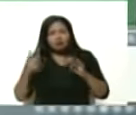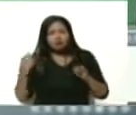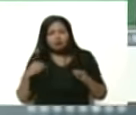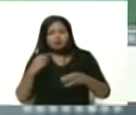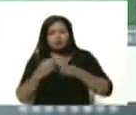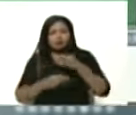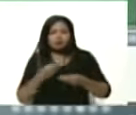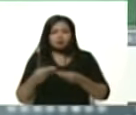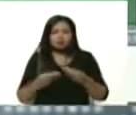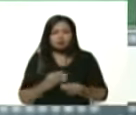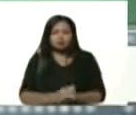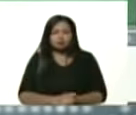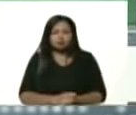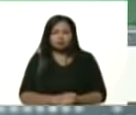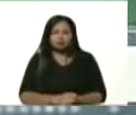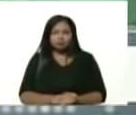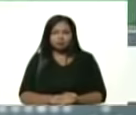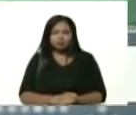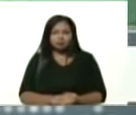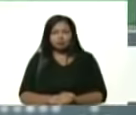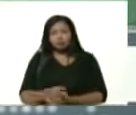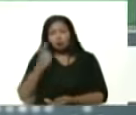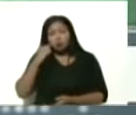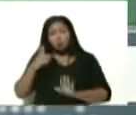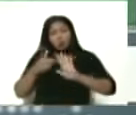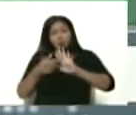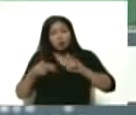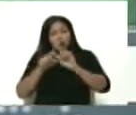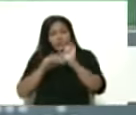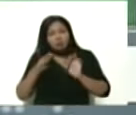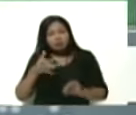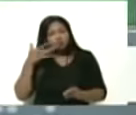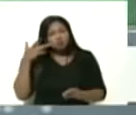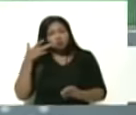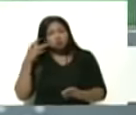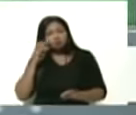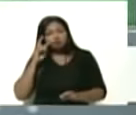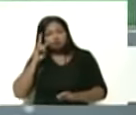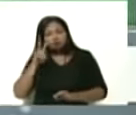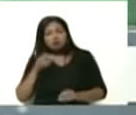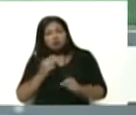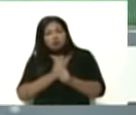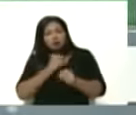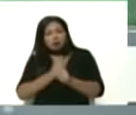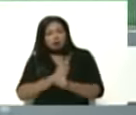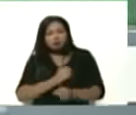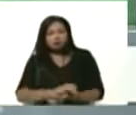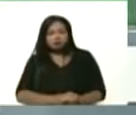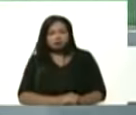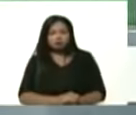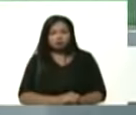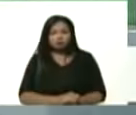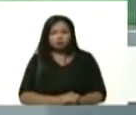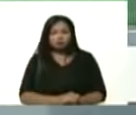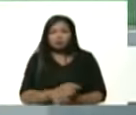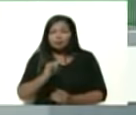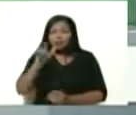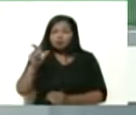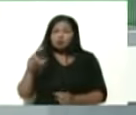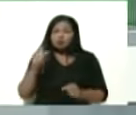de verdad y resaltar el orgullo de ser obrero de ser trabajador